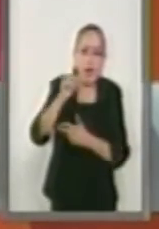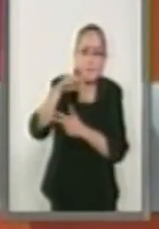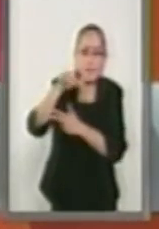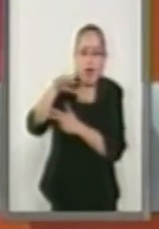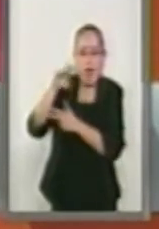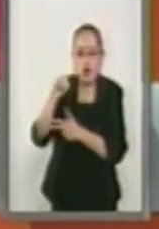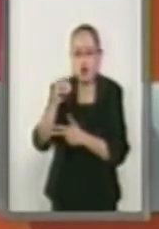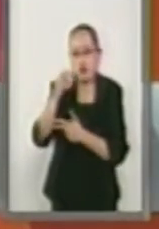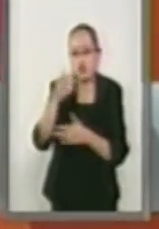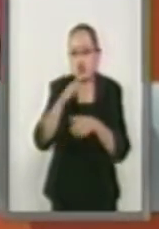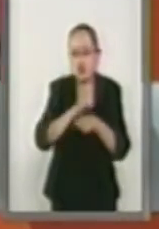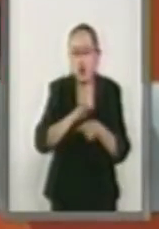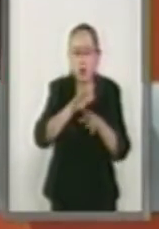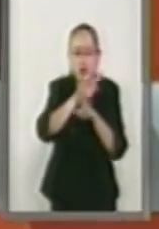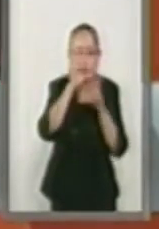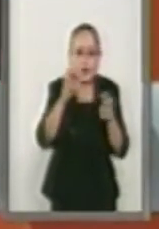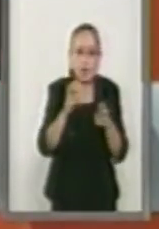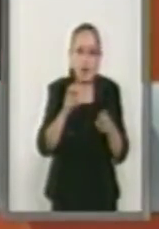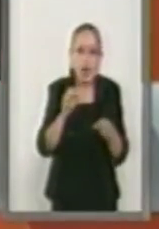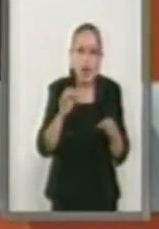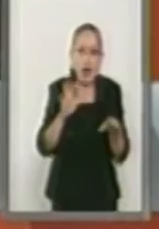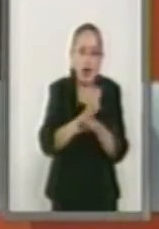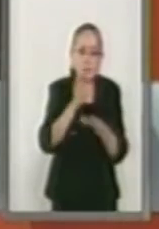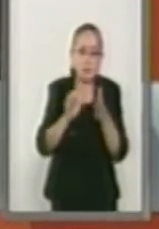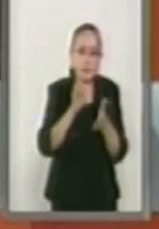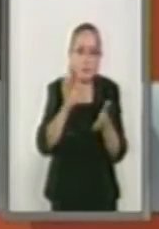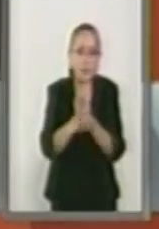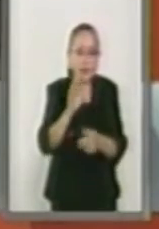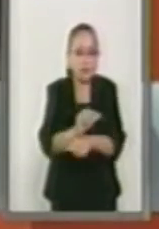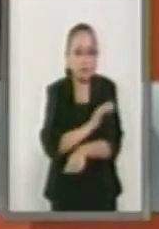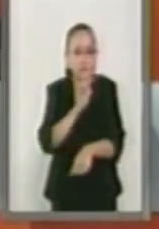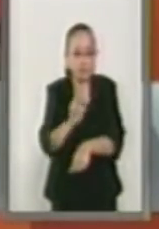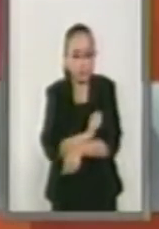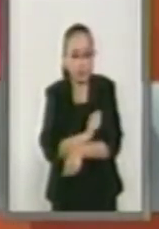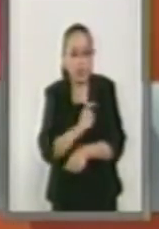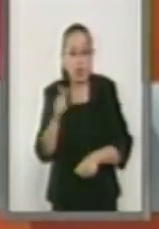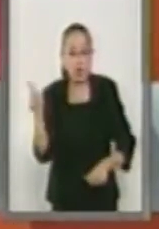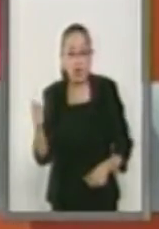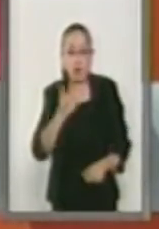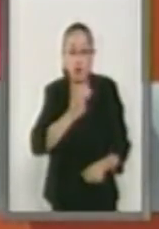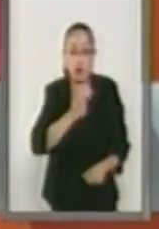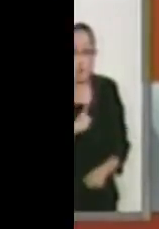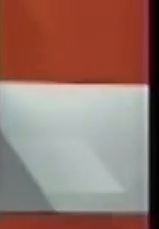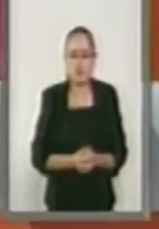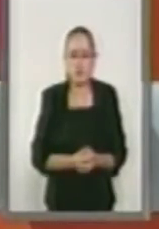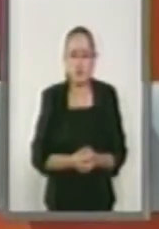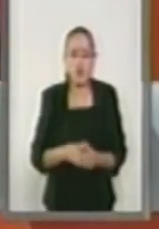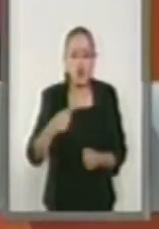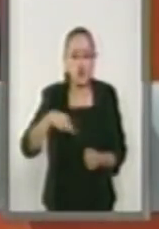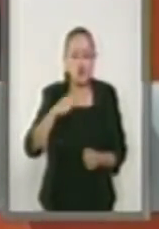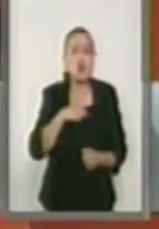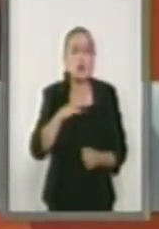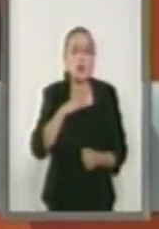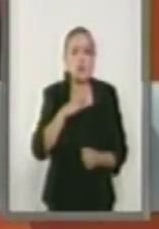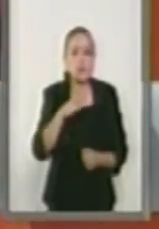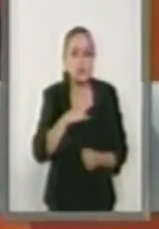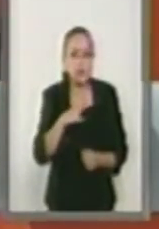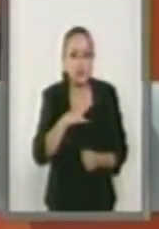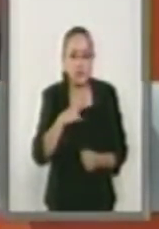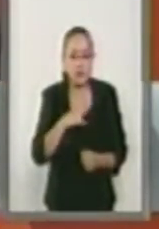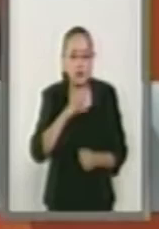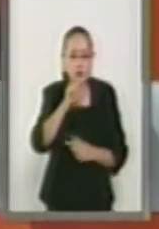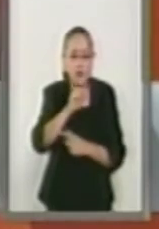sobre la reforma energética que no le guste a Peña Nieto. Vamos a tener una